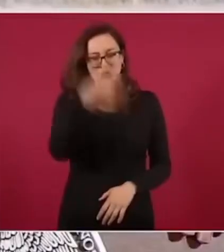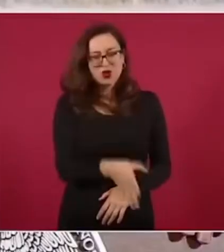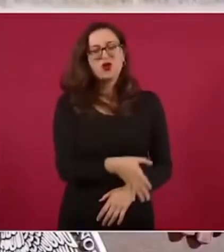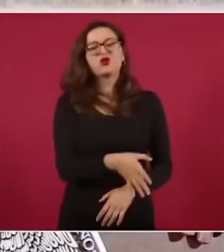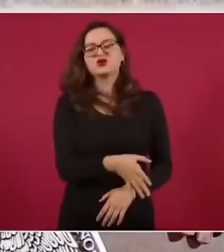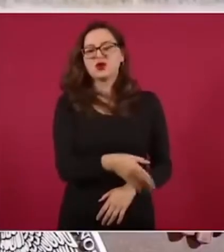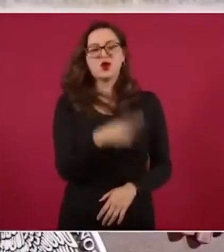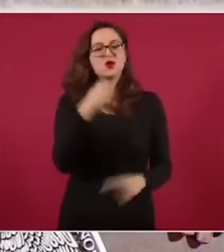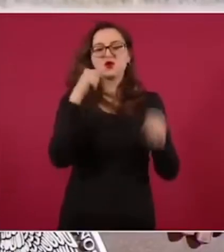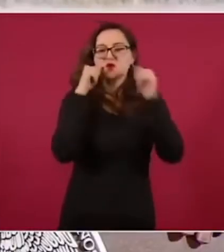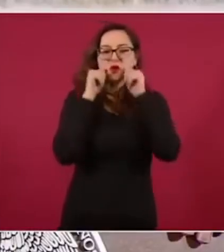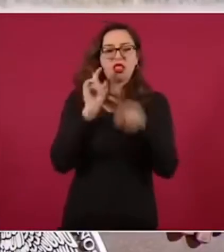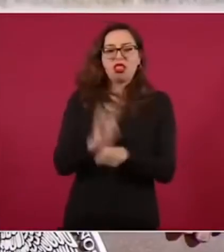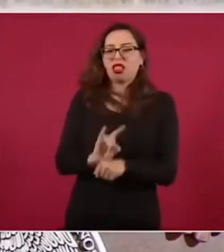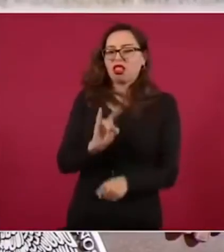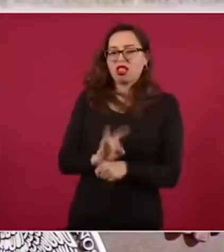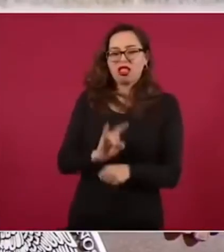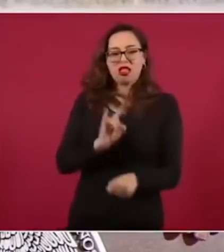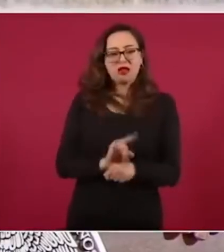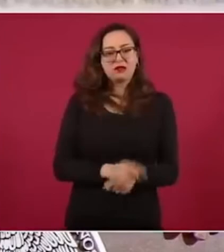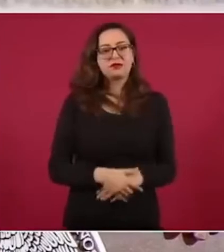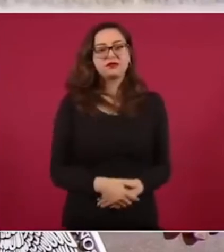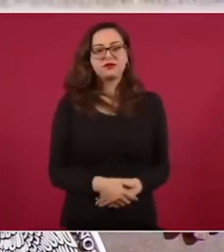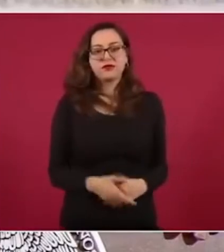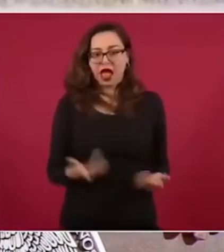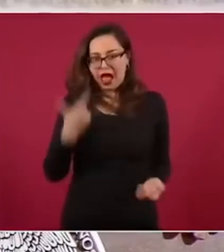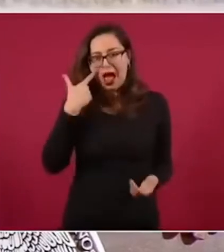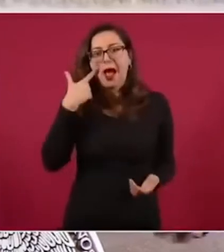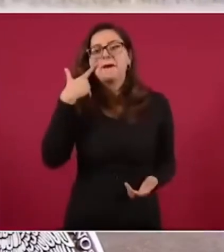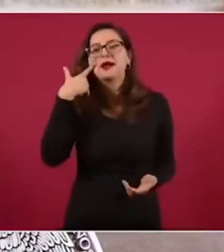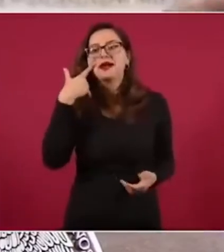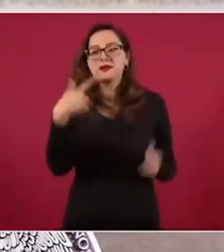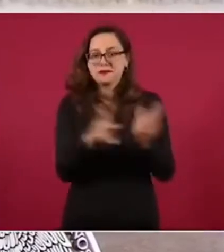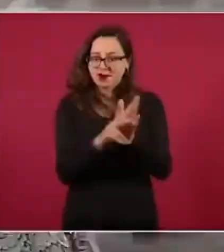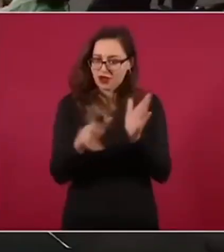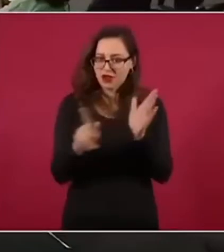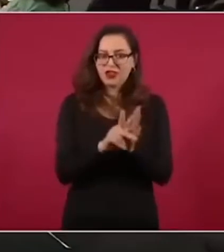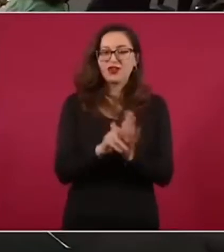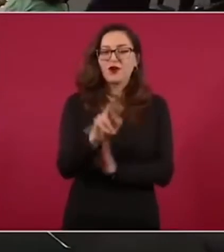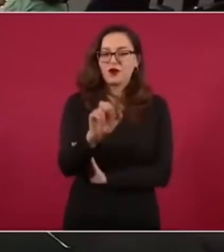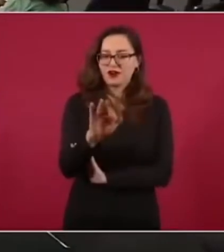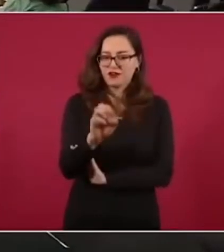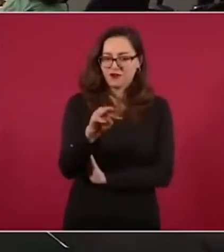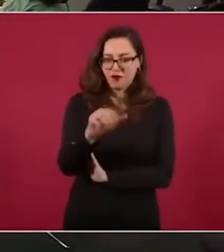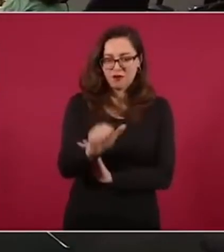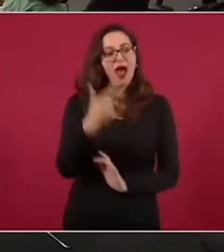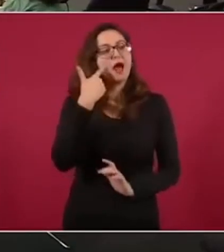disfrazado. Ponen la portada de tu periódico.